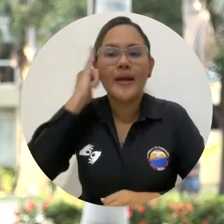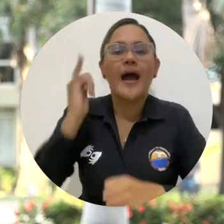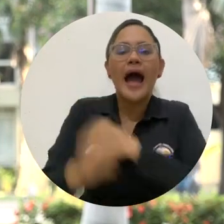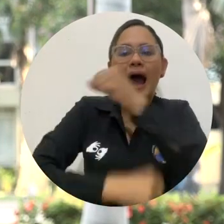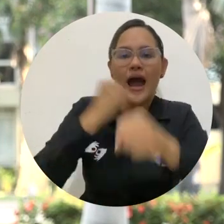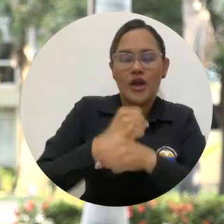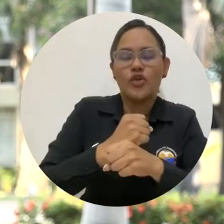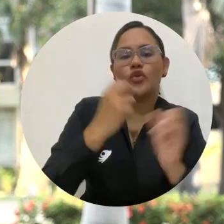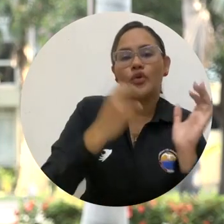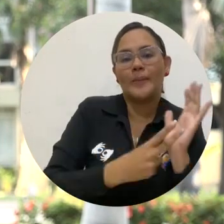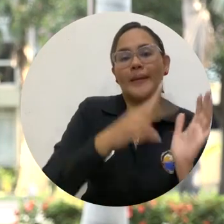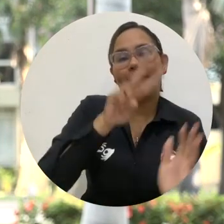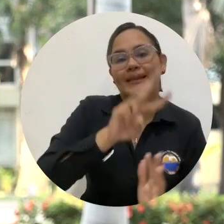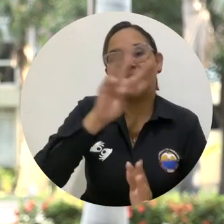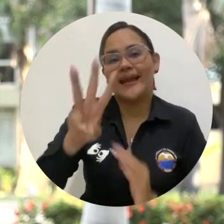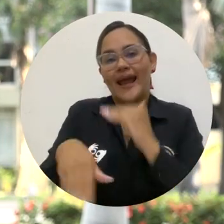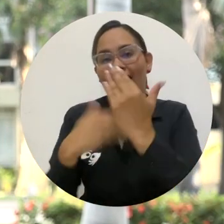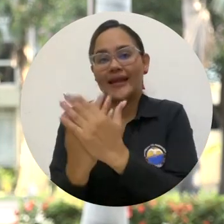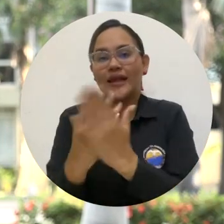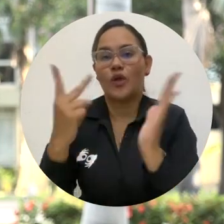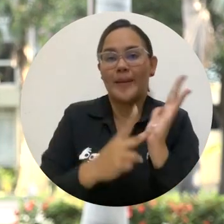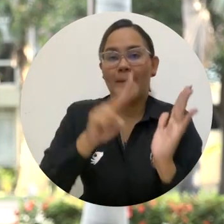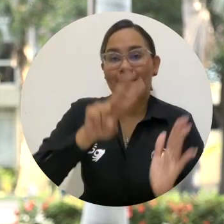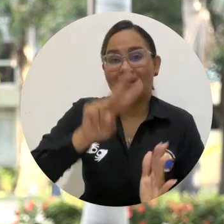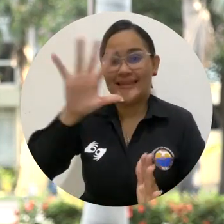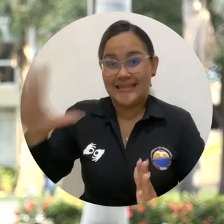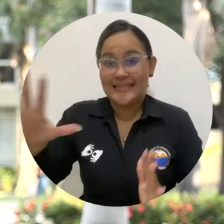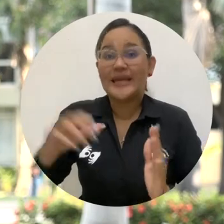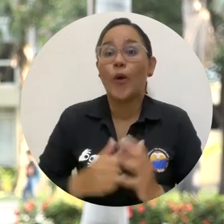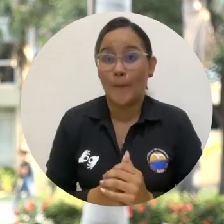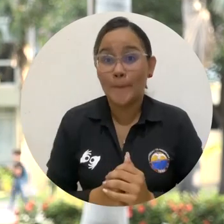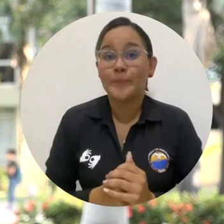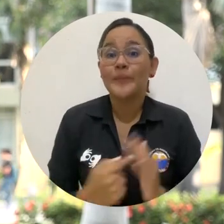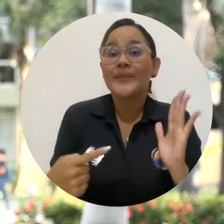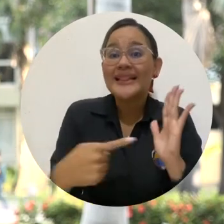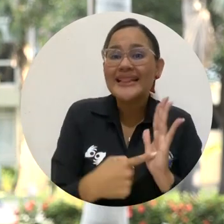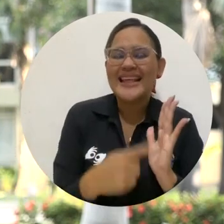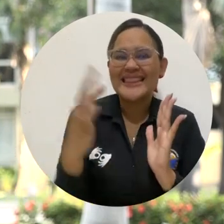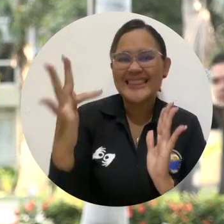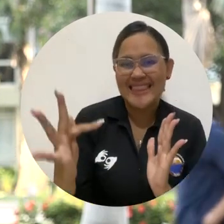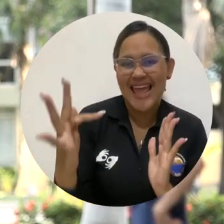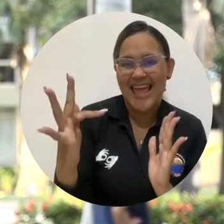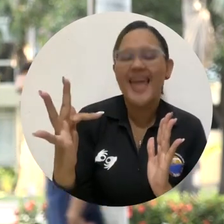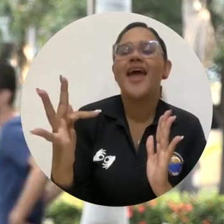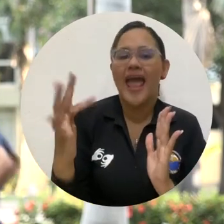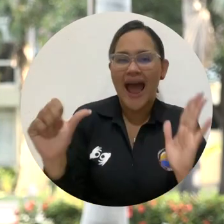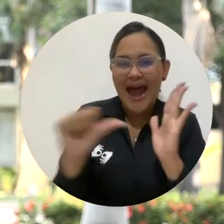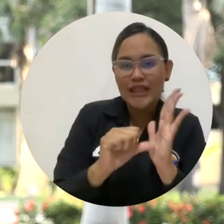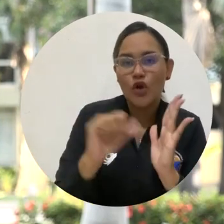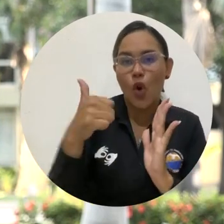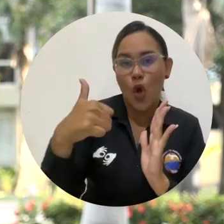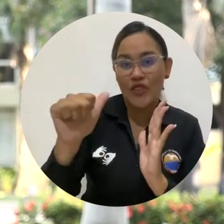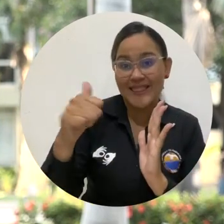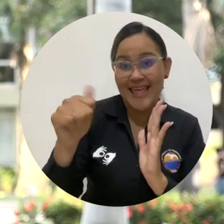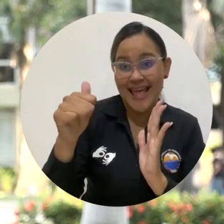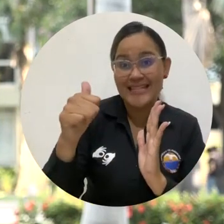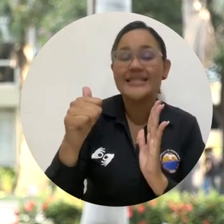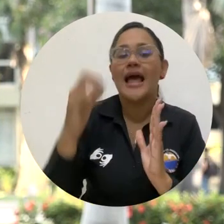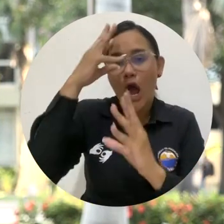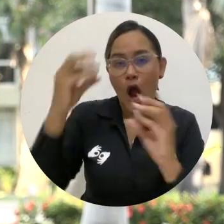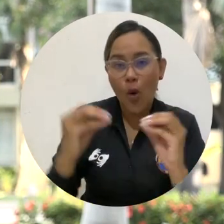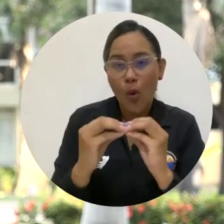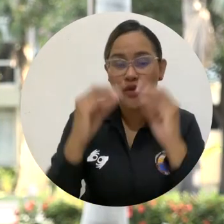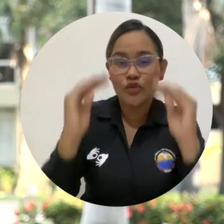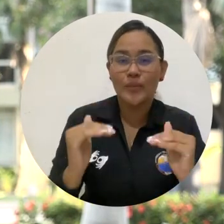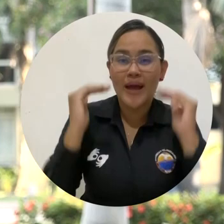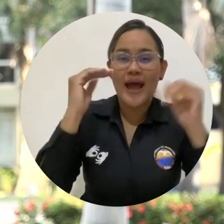académica 2023-2025, que el literal D del artículo 10 del